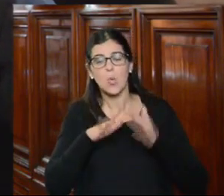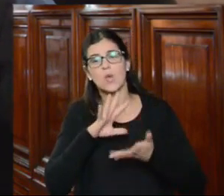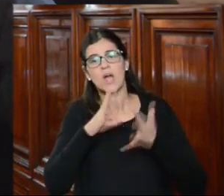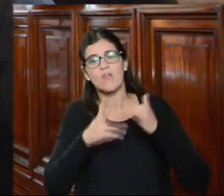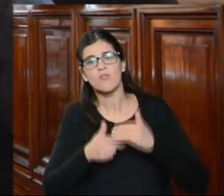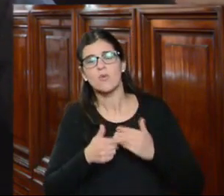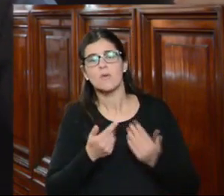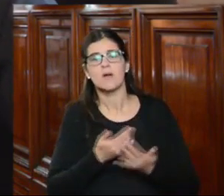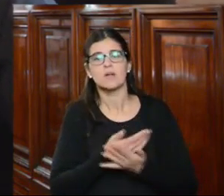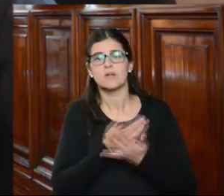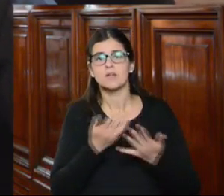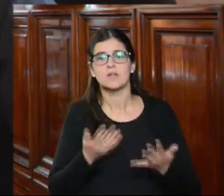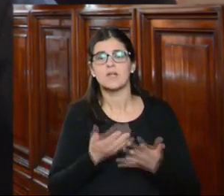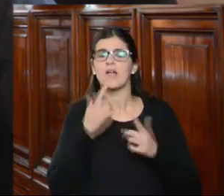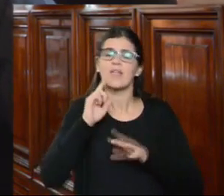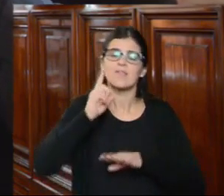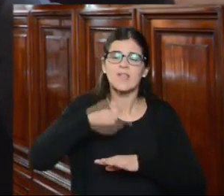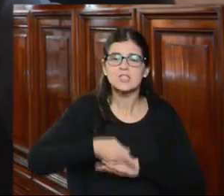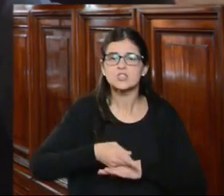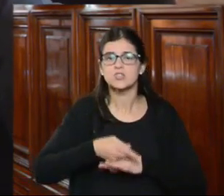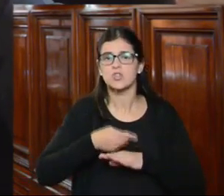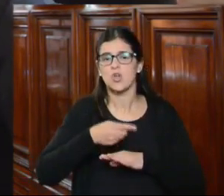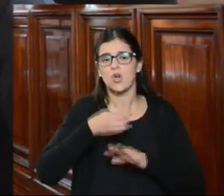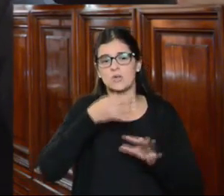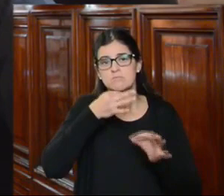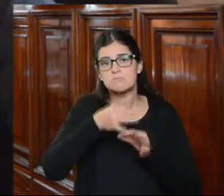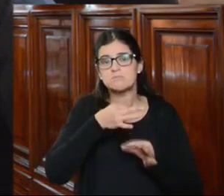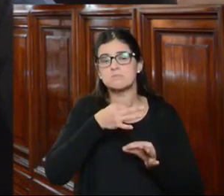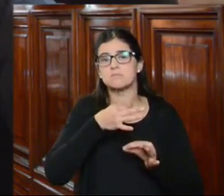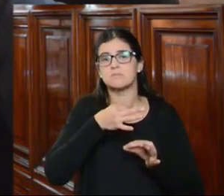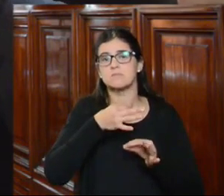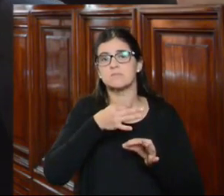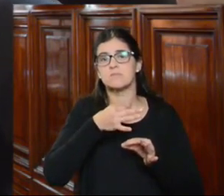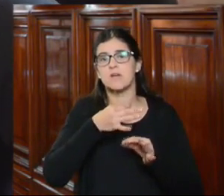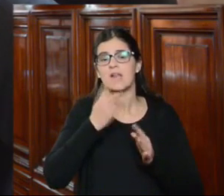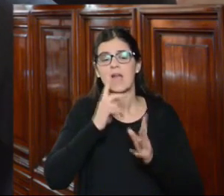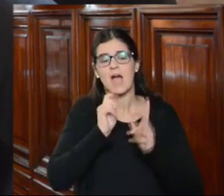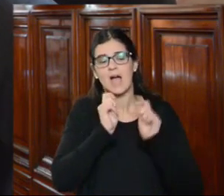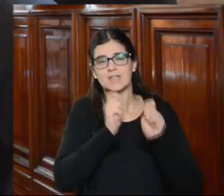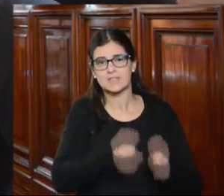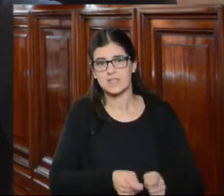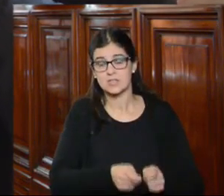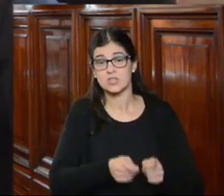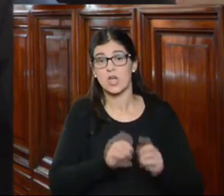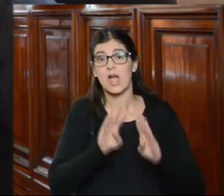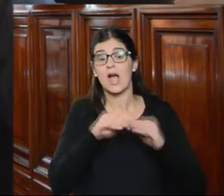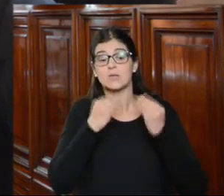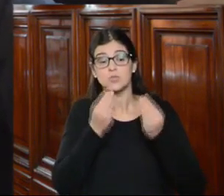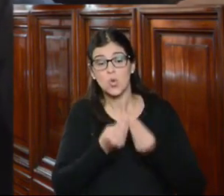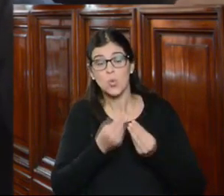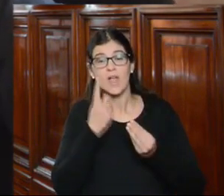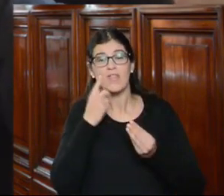en alguna decisión legislativa la asignación absoluta de